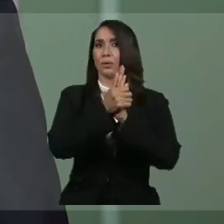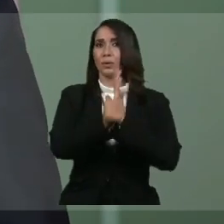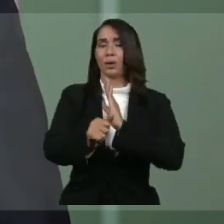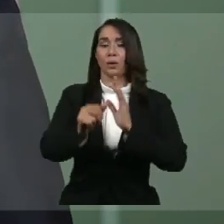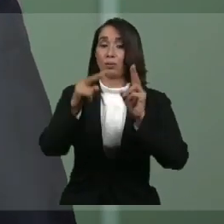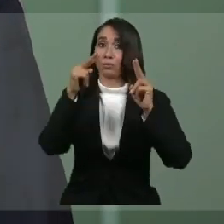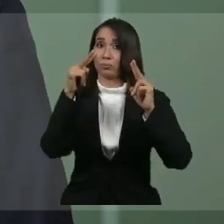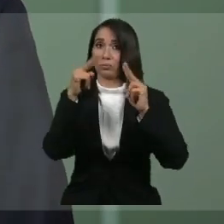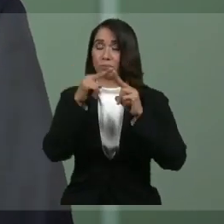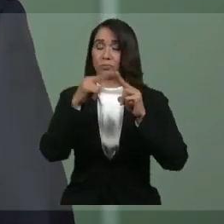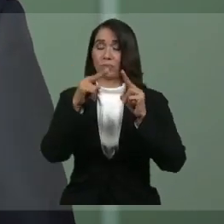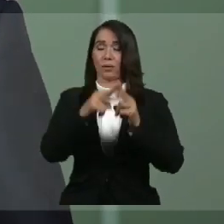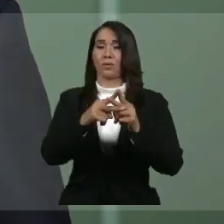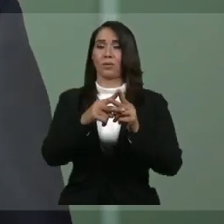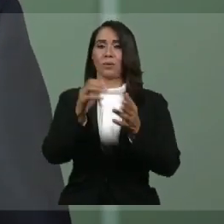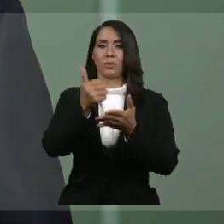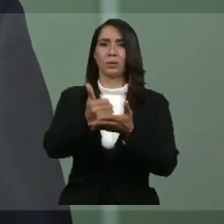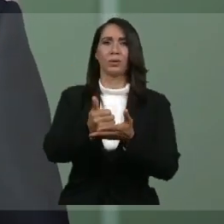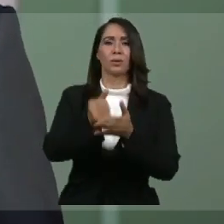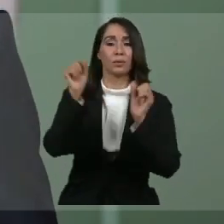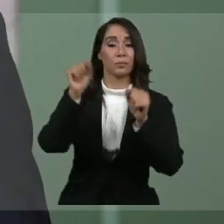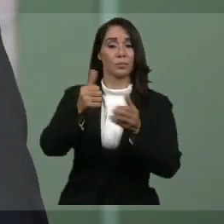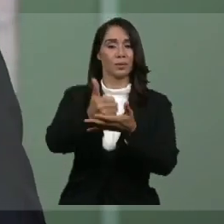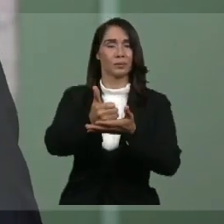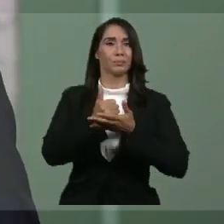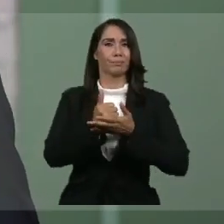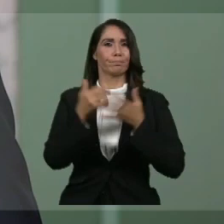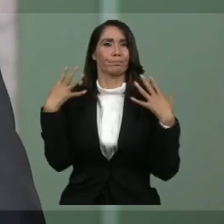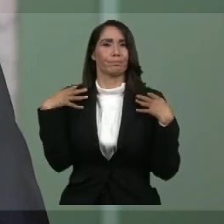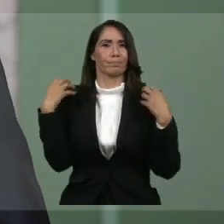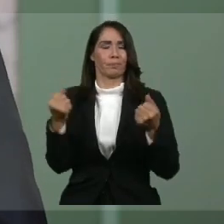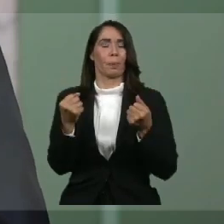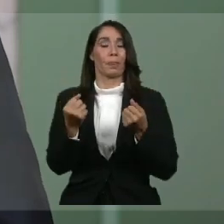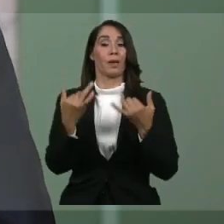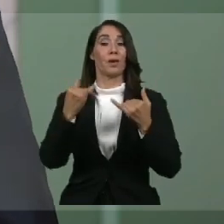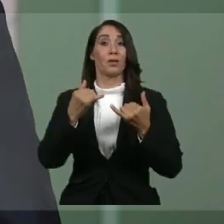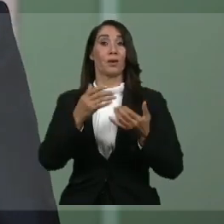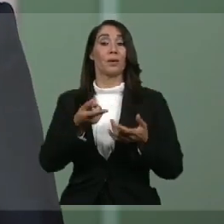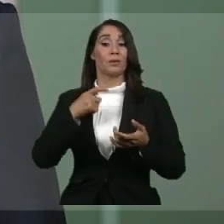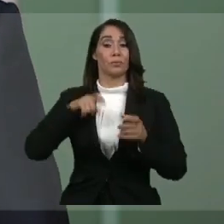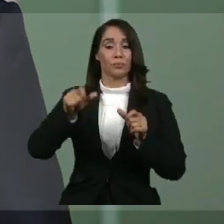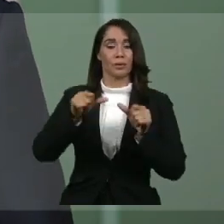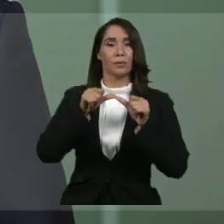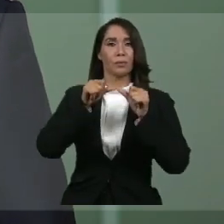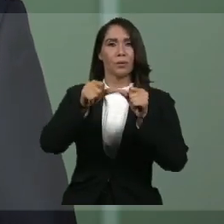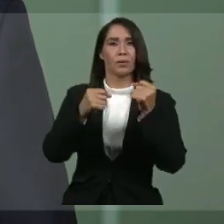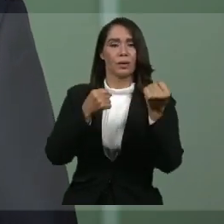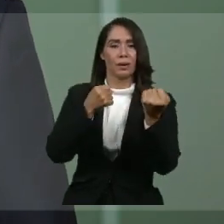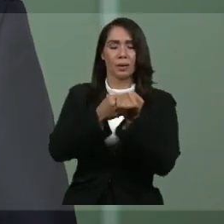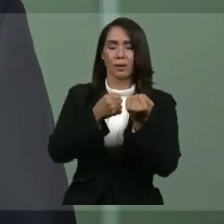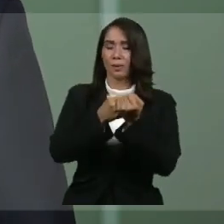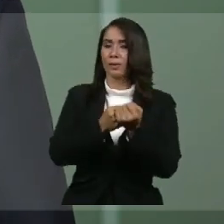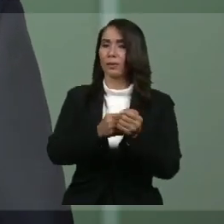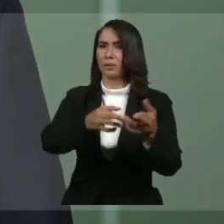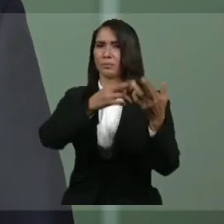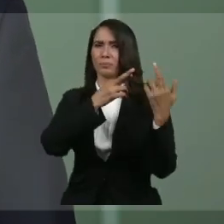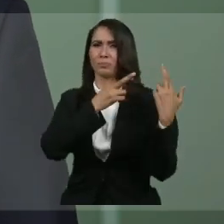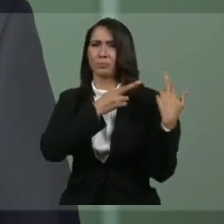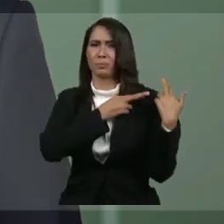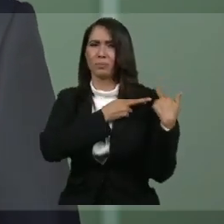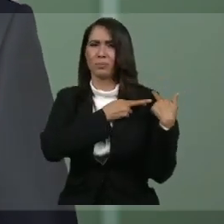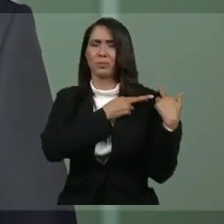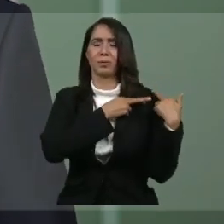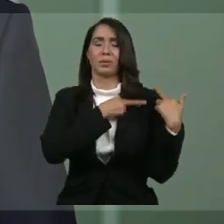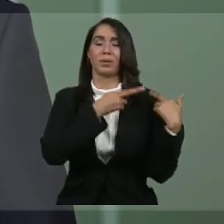tienen en sus manos salvar vidas. Por eso, nuestra obligación es seguir actuando con la máxima responsabilidad,